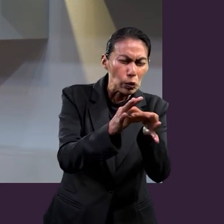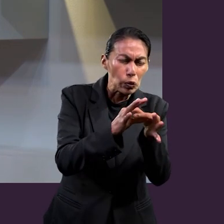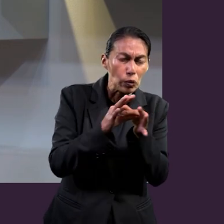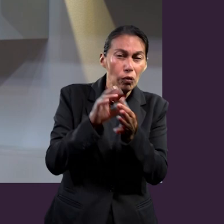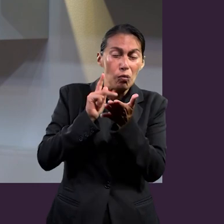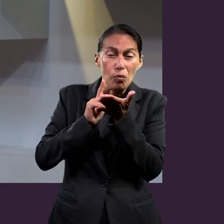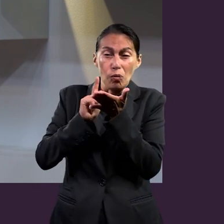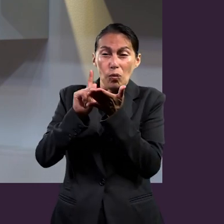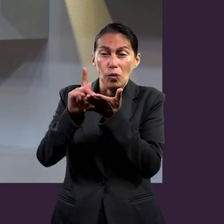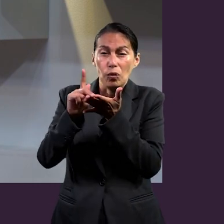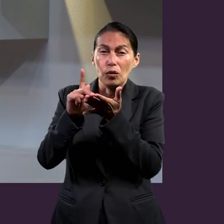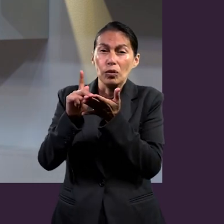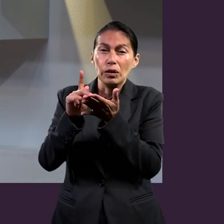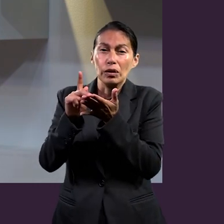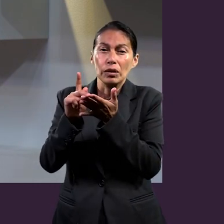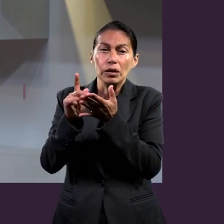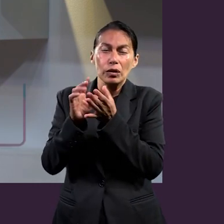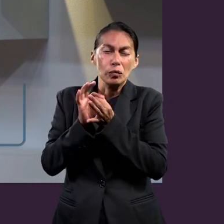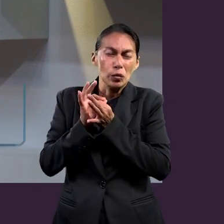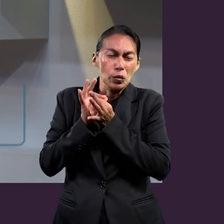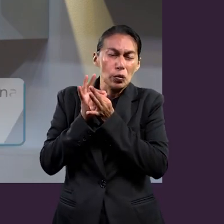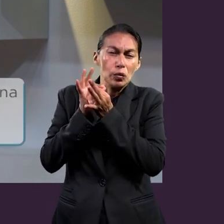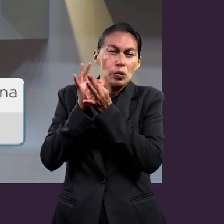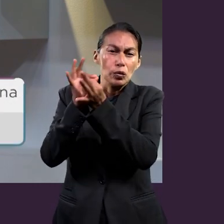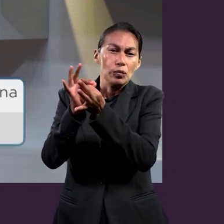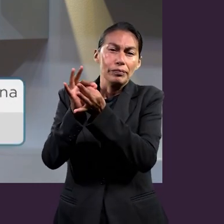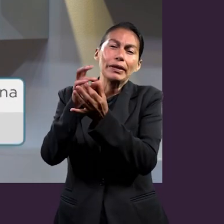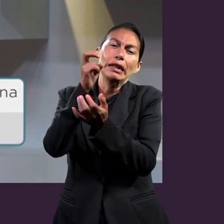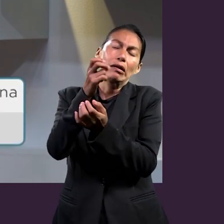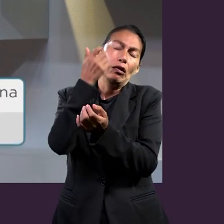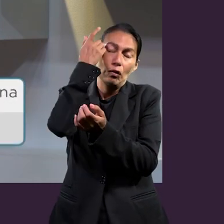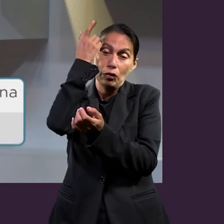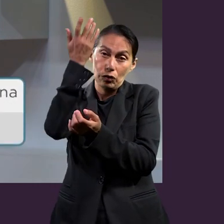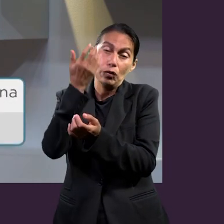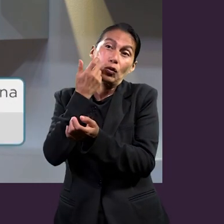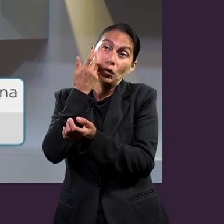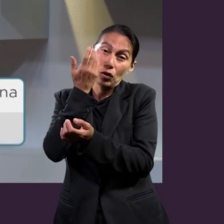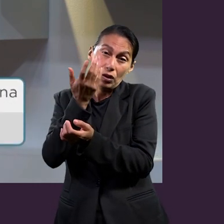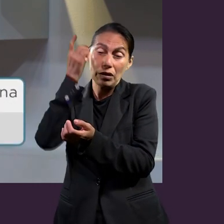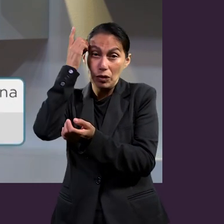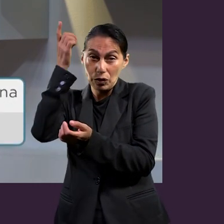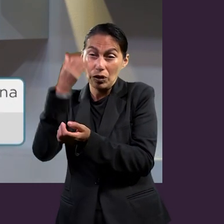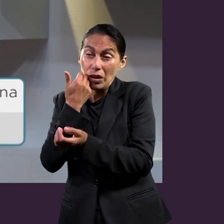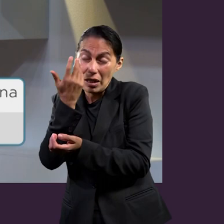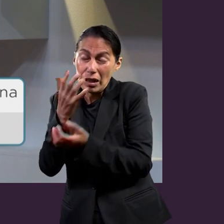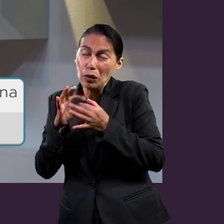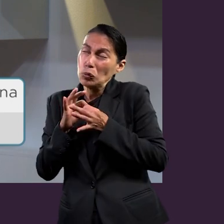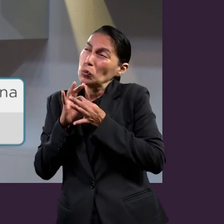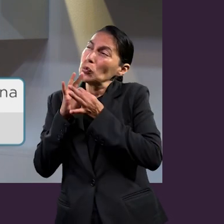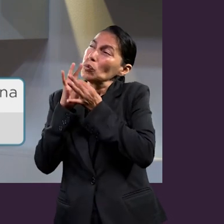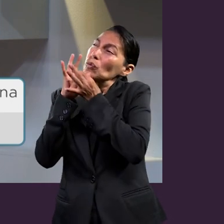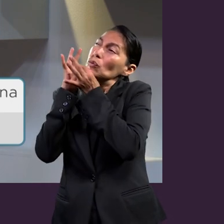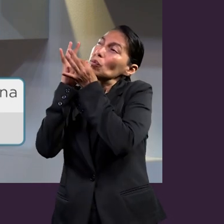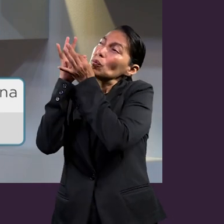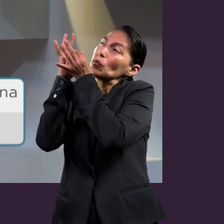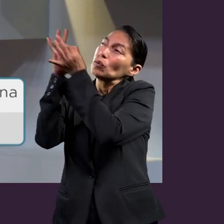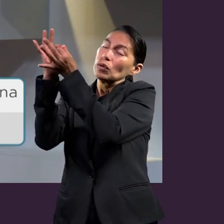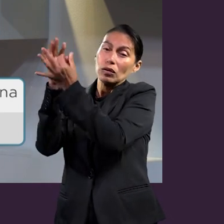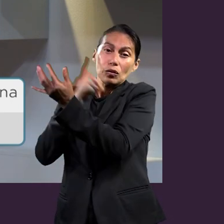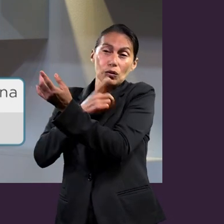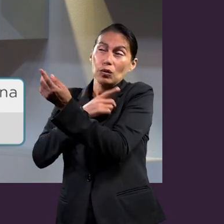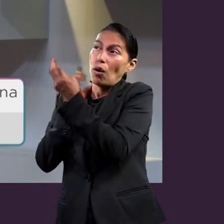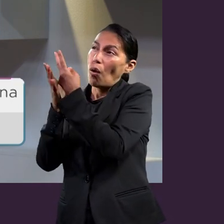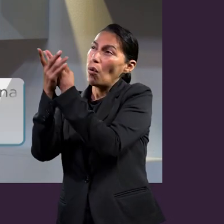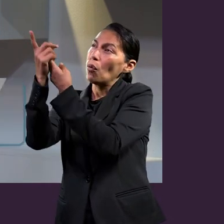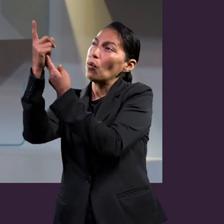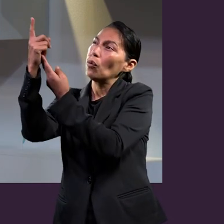puro y más íntimo, ¿no? Y ese es el tipo de relación que Dios quiere tener con nosotros, una relación íntima, donde deseamos